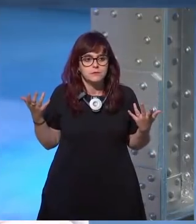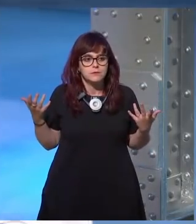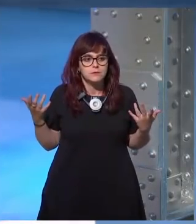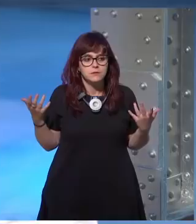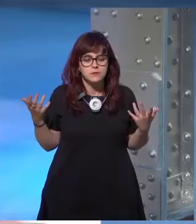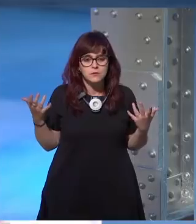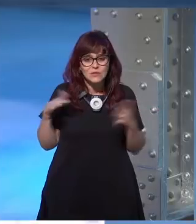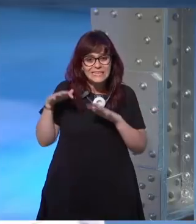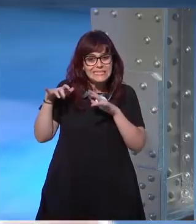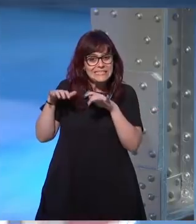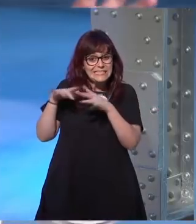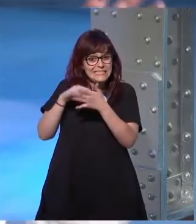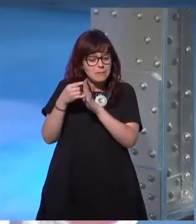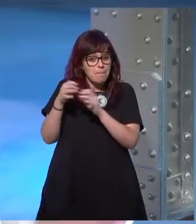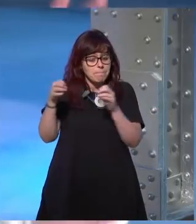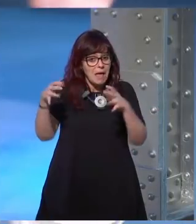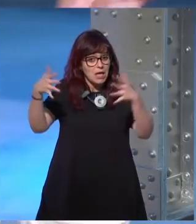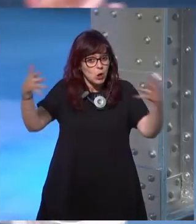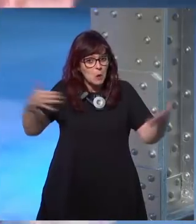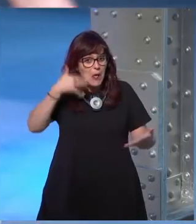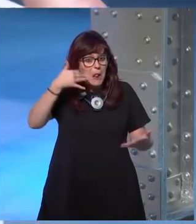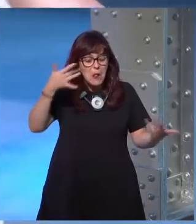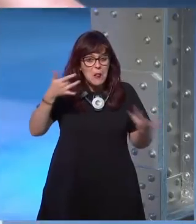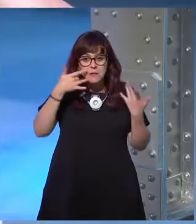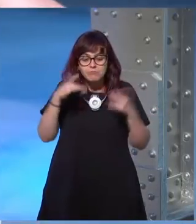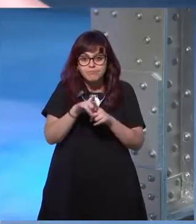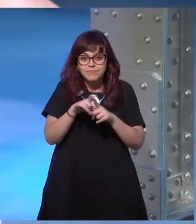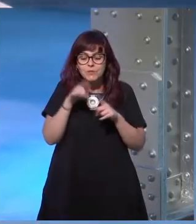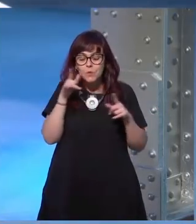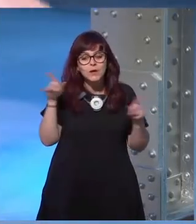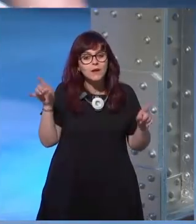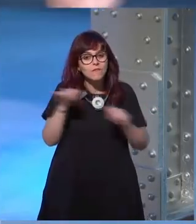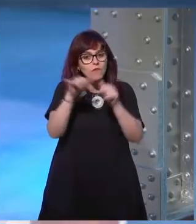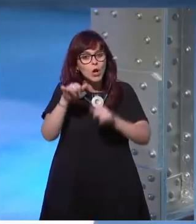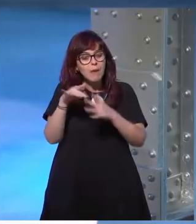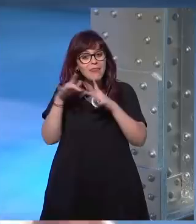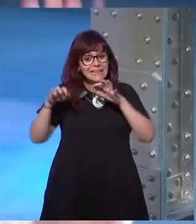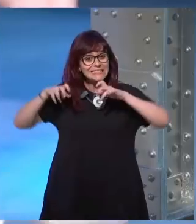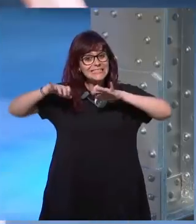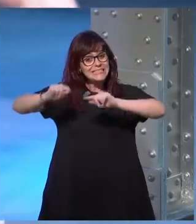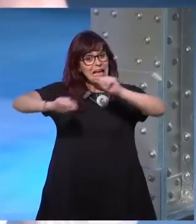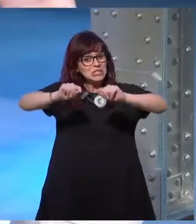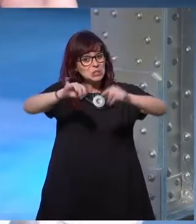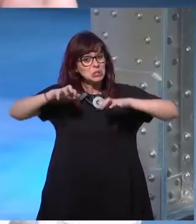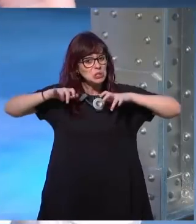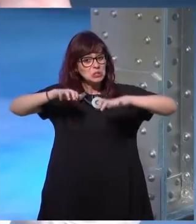tienen un sistema mágico incluso con los distintos tipos de insectos